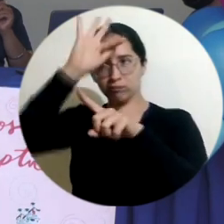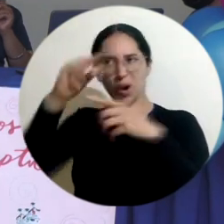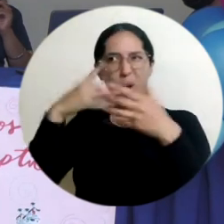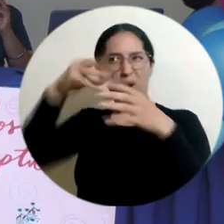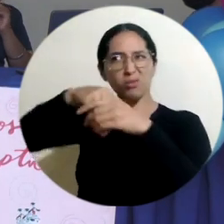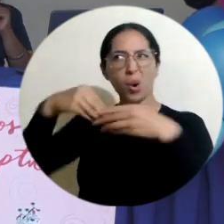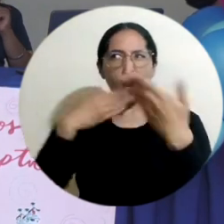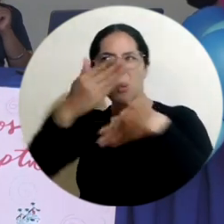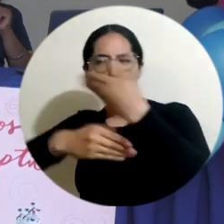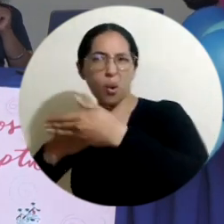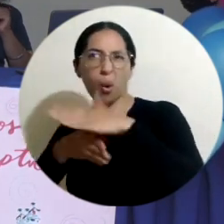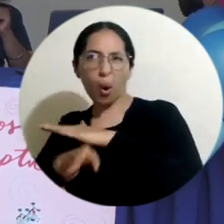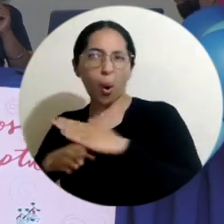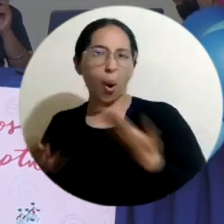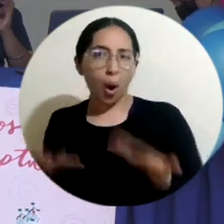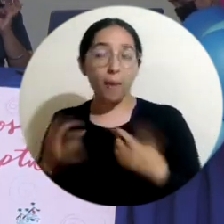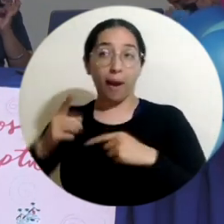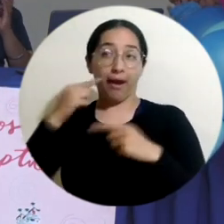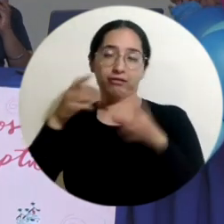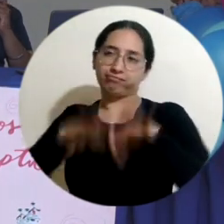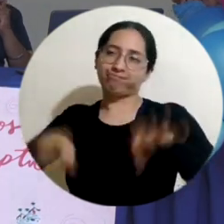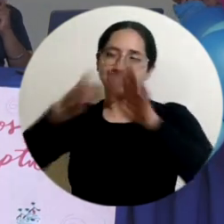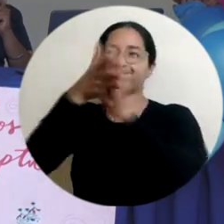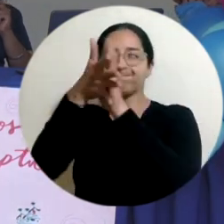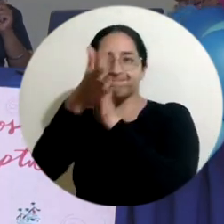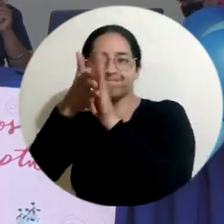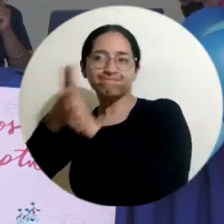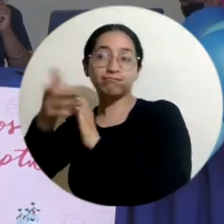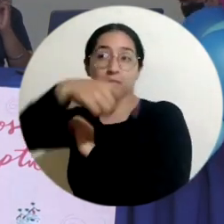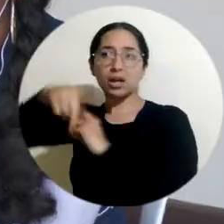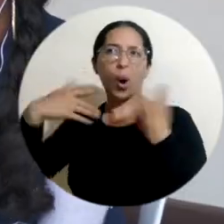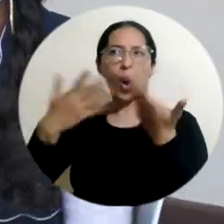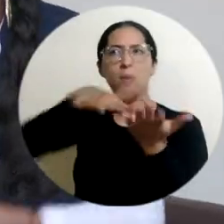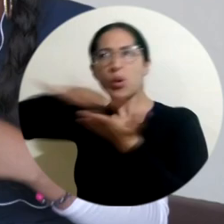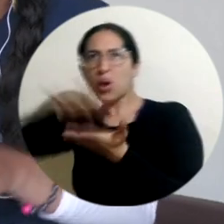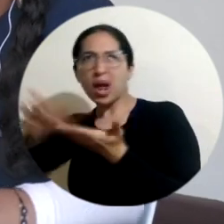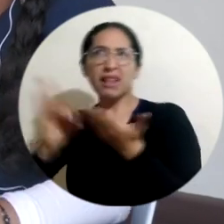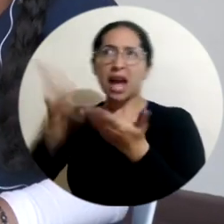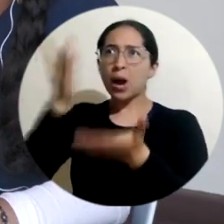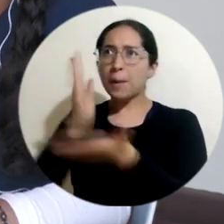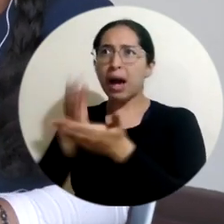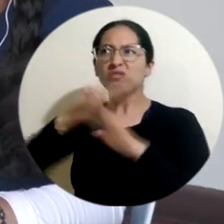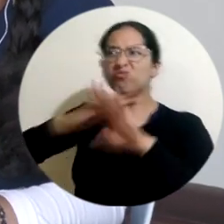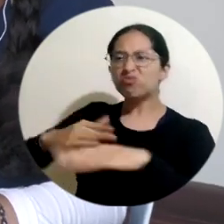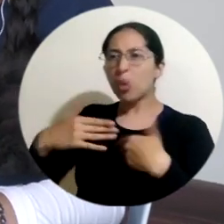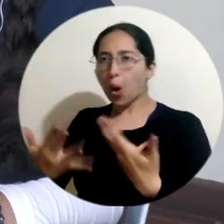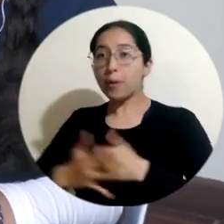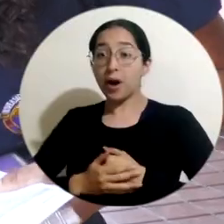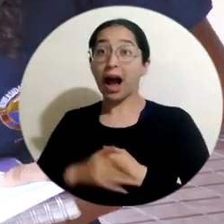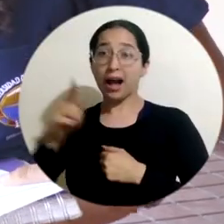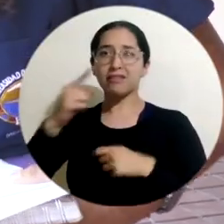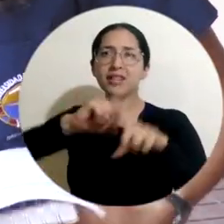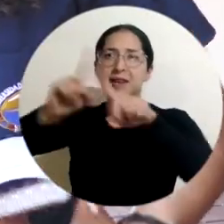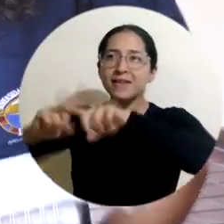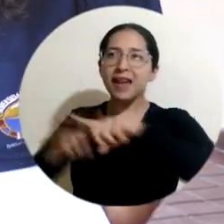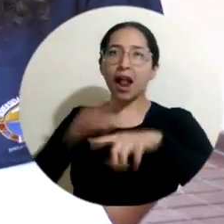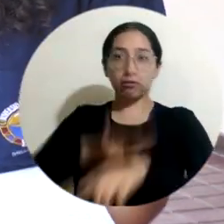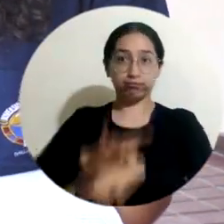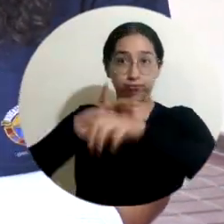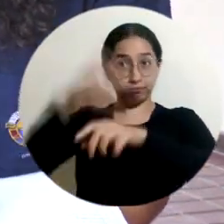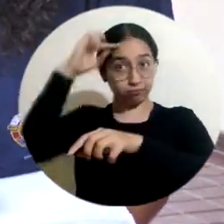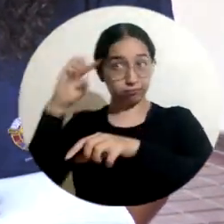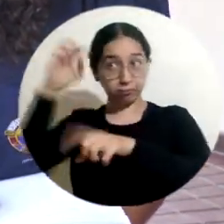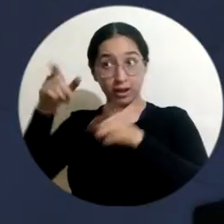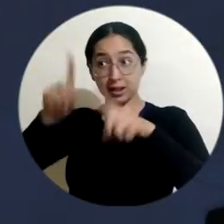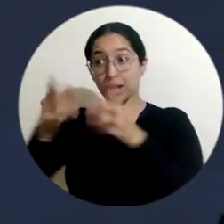un seguimiento y poder actuar de manera rápida y eficaz. Fueron más de 15 futuros médicos, miembros de la asociación y